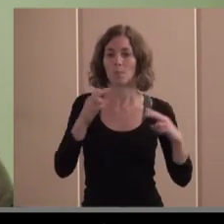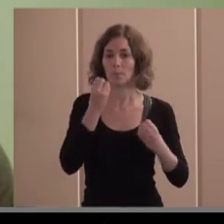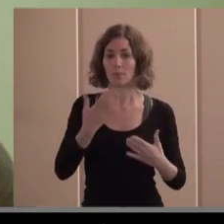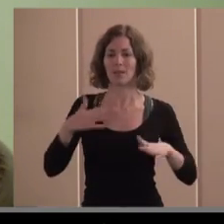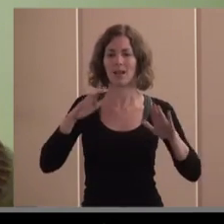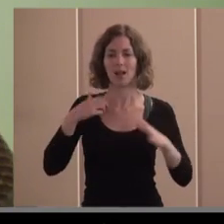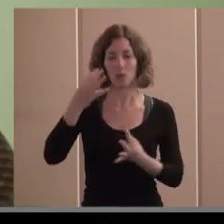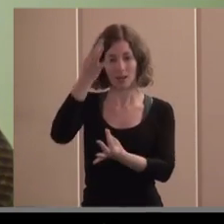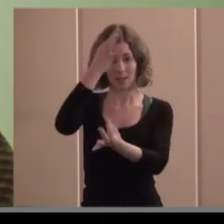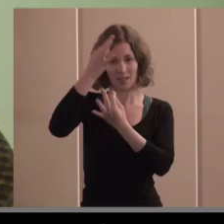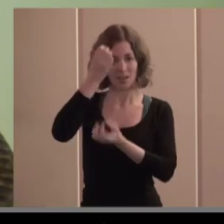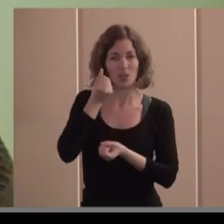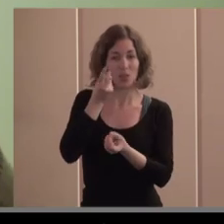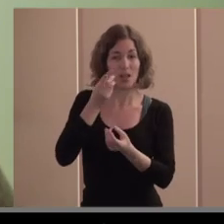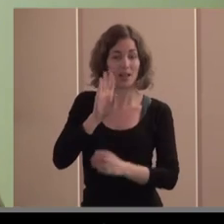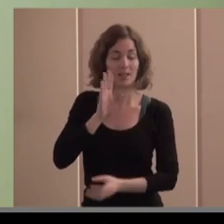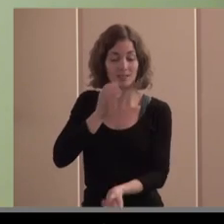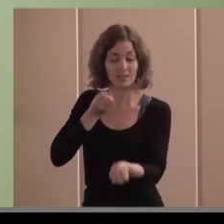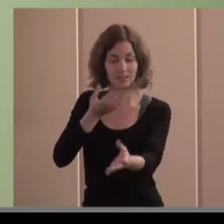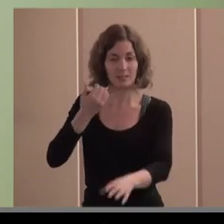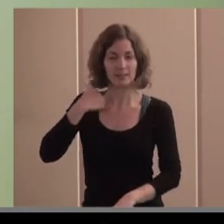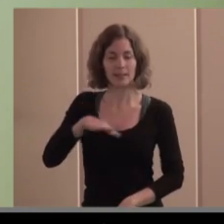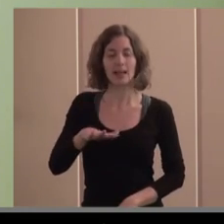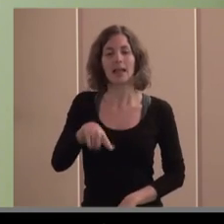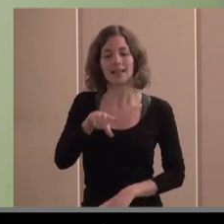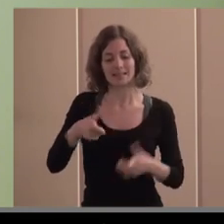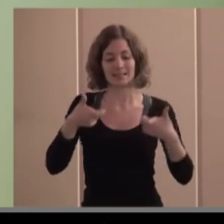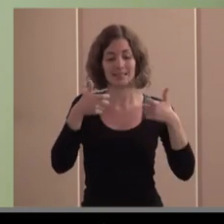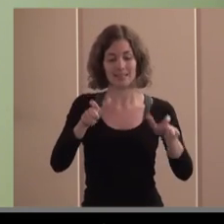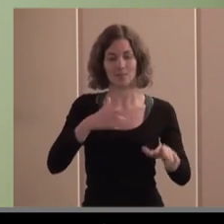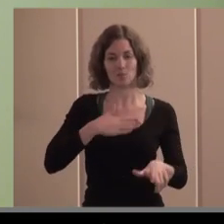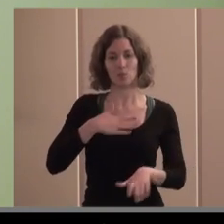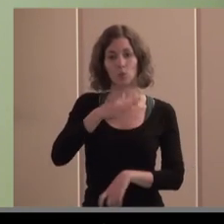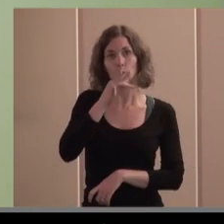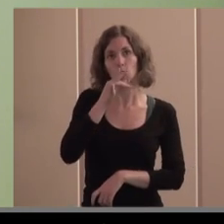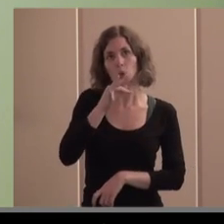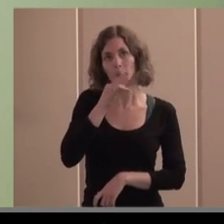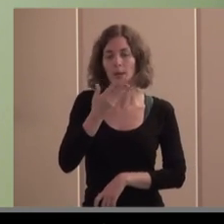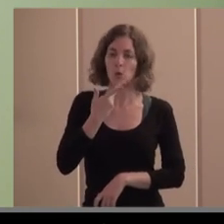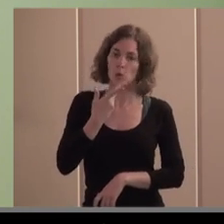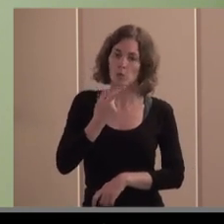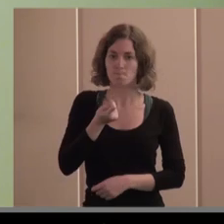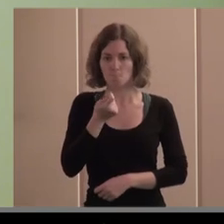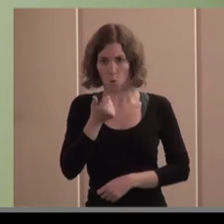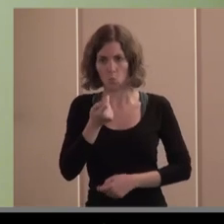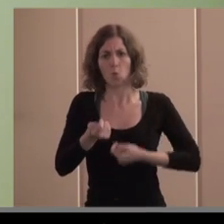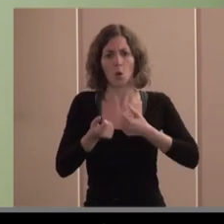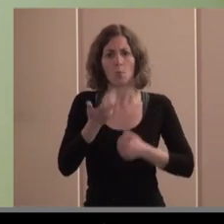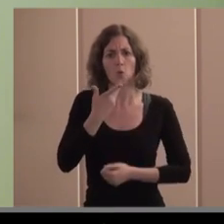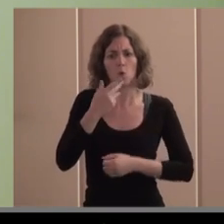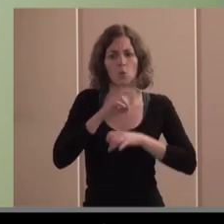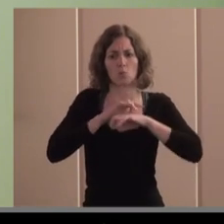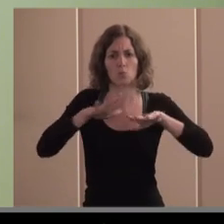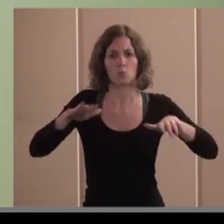pesar de todo esto que os he comentado pues todavía es un sector cada vez más conocido pero que necesitamos incrementar